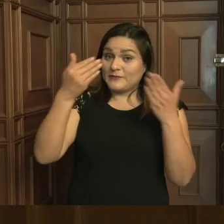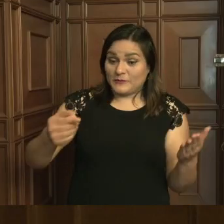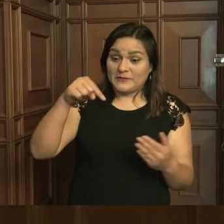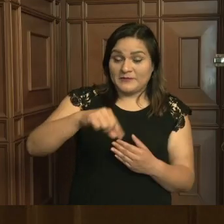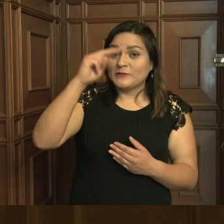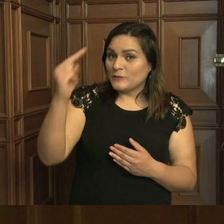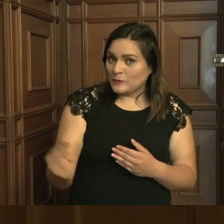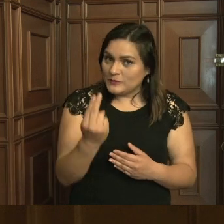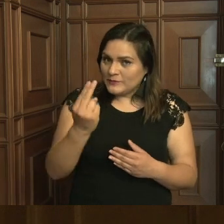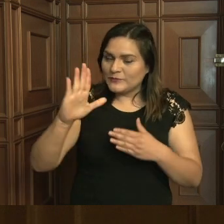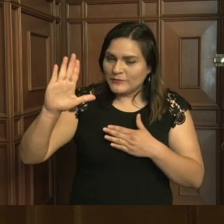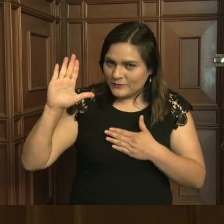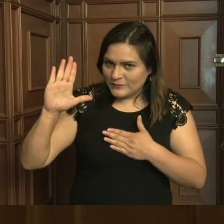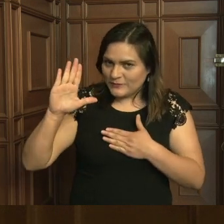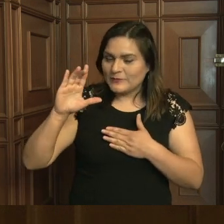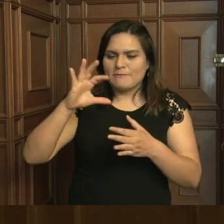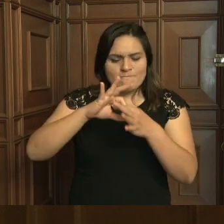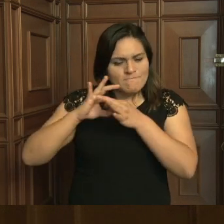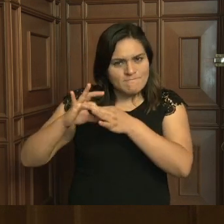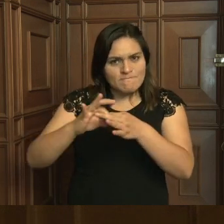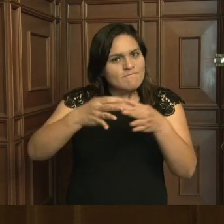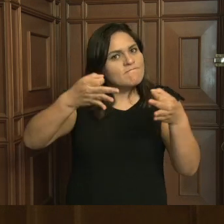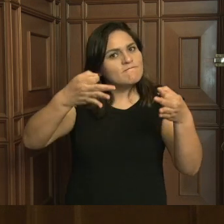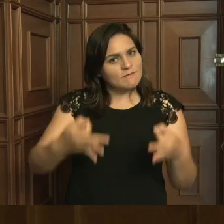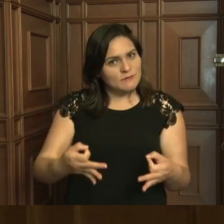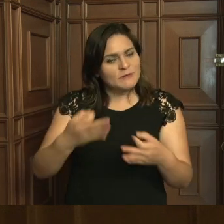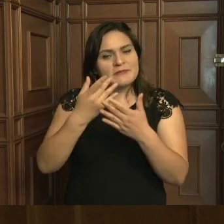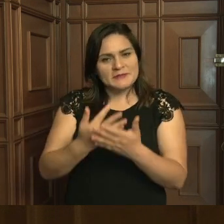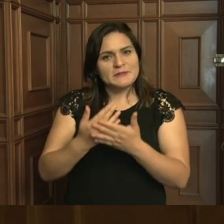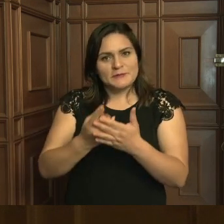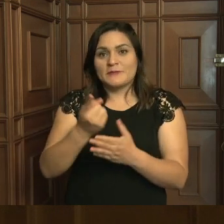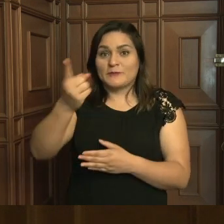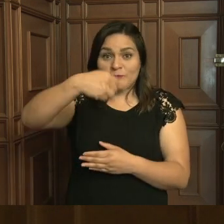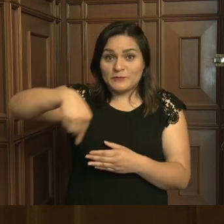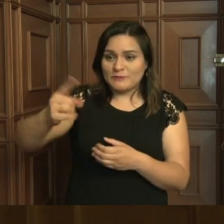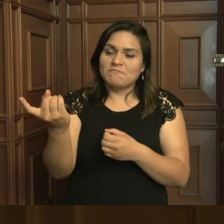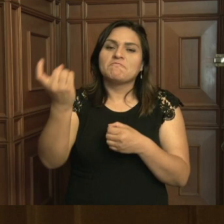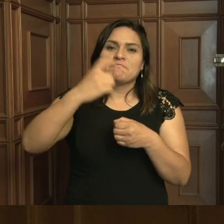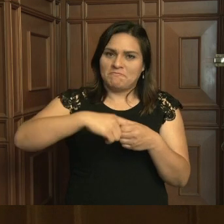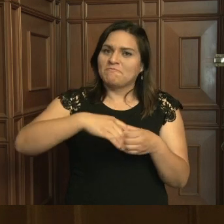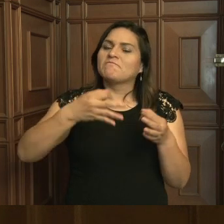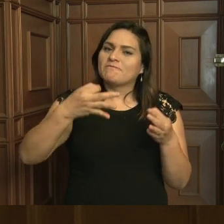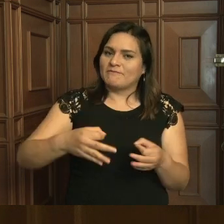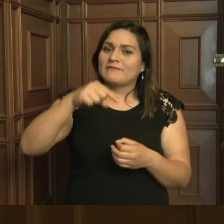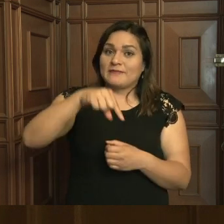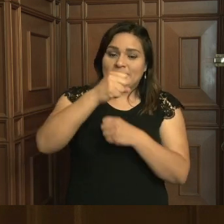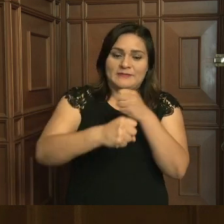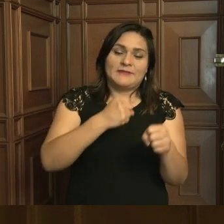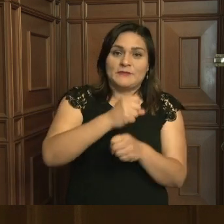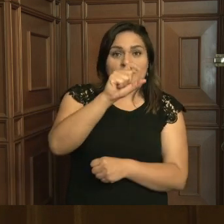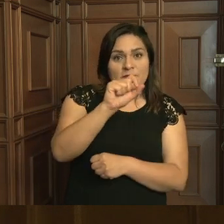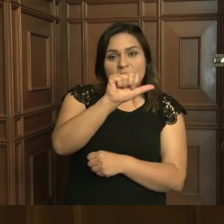encontrar una universidad comprometida, íntegra, que está esperando con mucho gusto que ustedes se integren a este ciclo